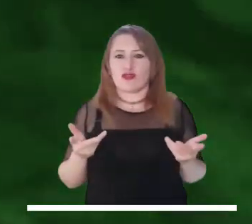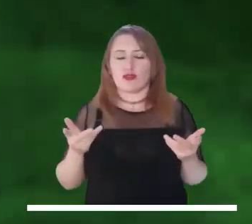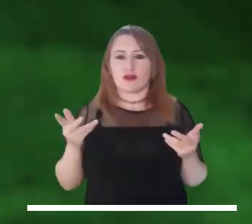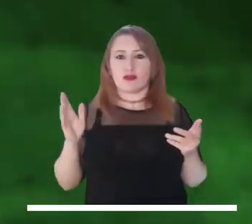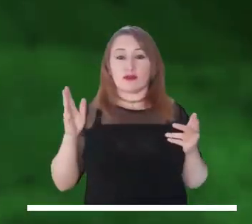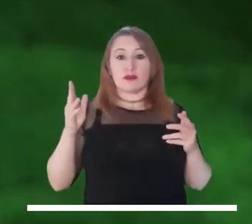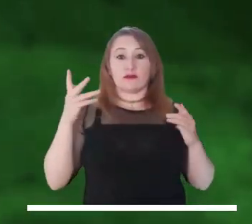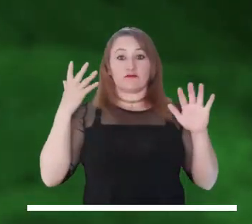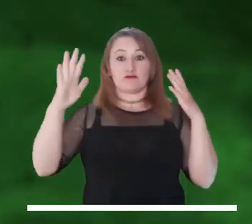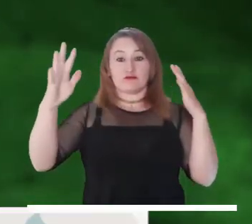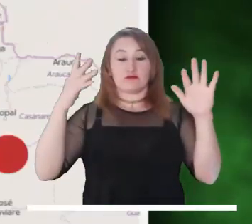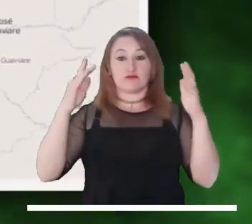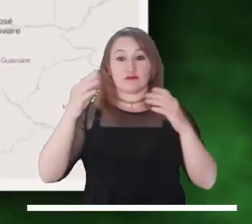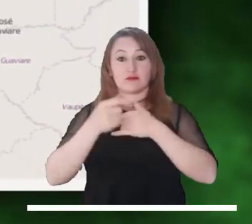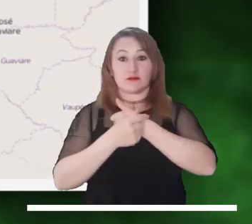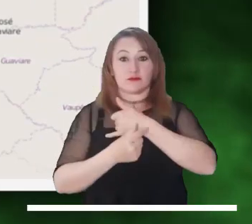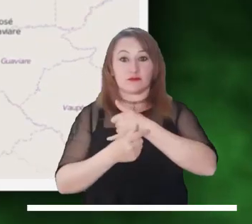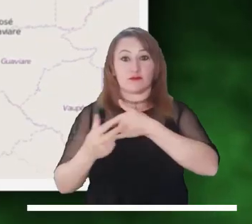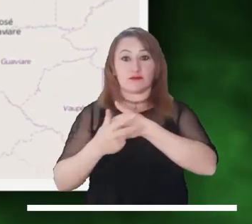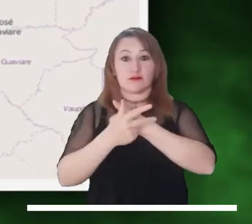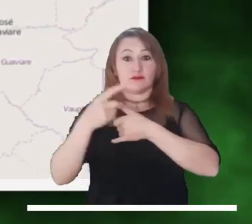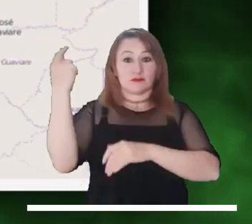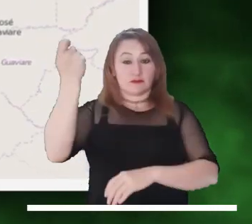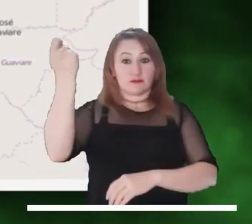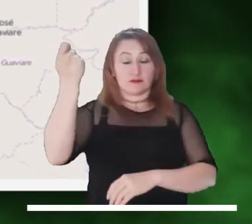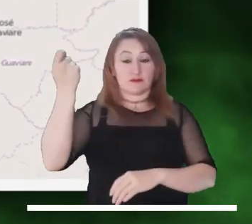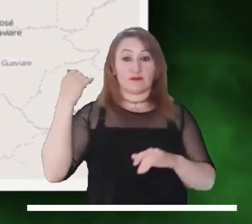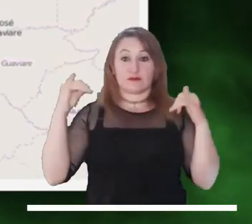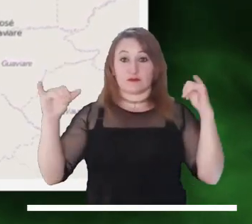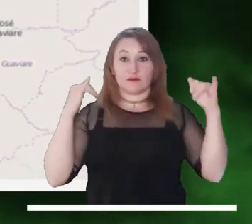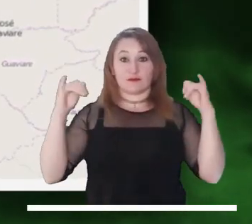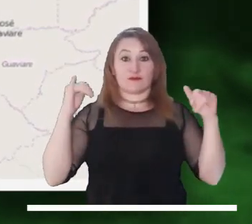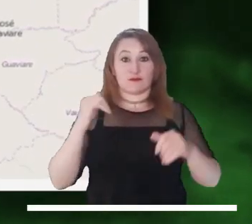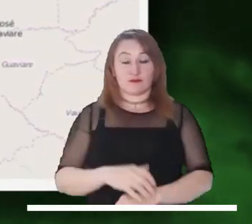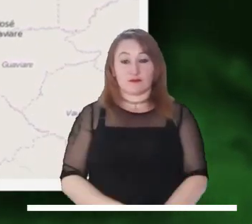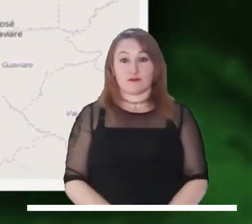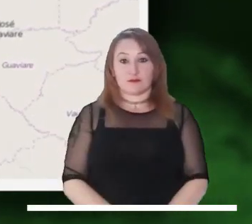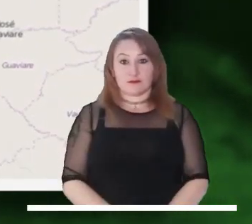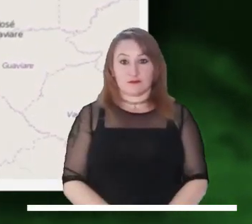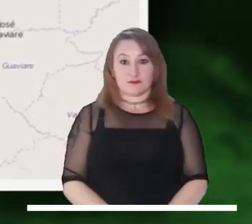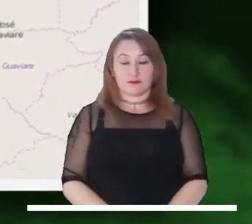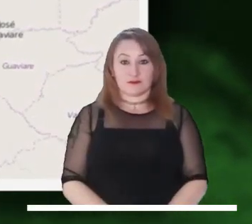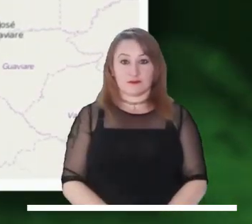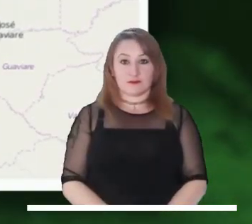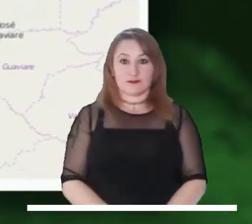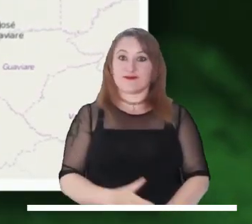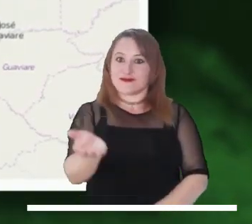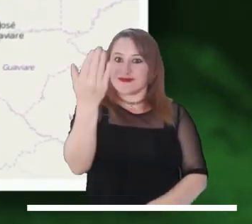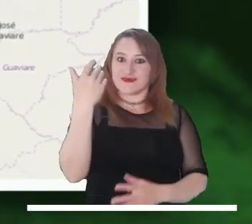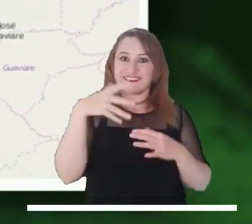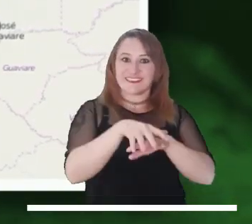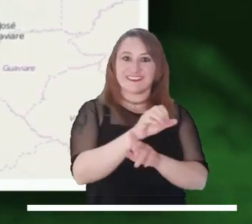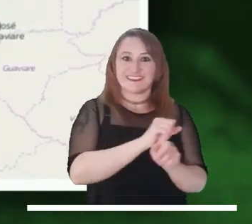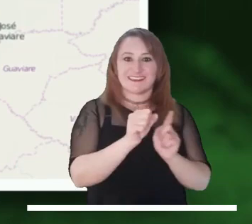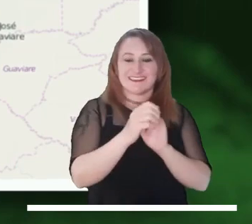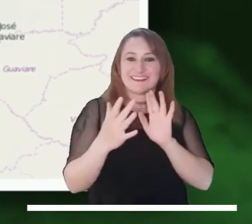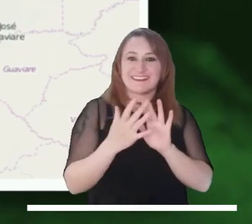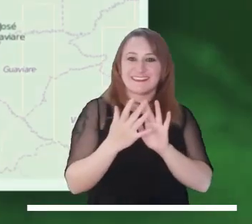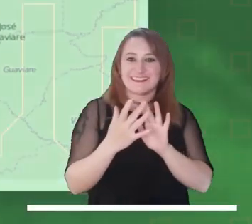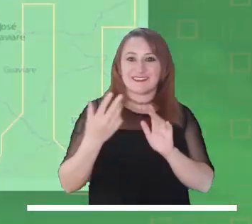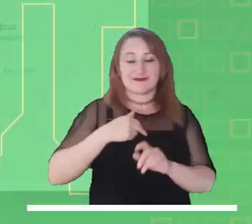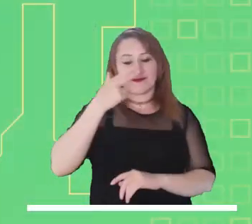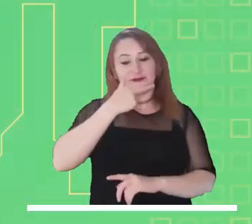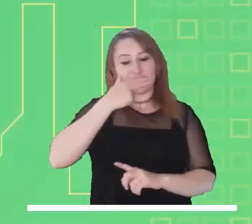Alerta roja por probables deslizamientos de tierra en la cobertura vegetal del Pacífico, Los Andes, Meta y Cazanare.